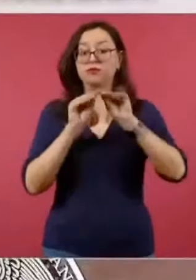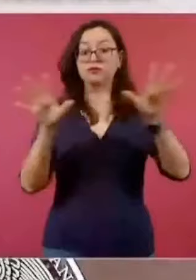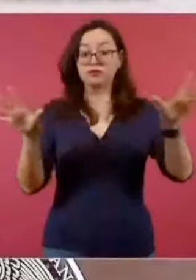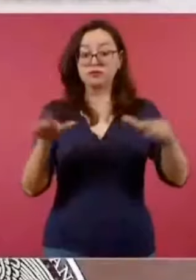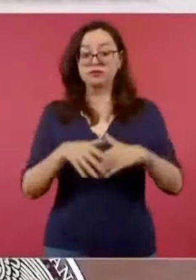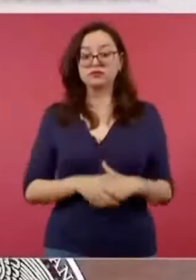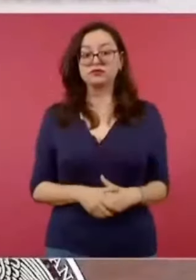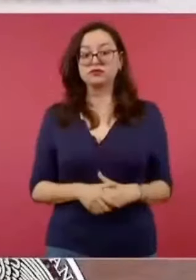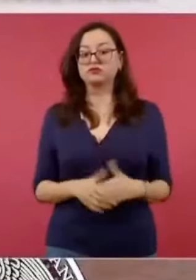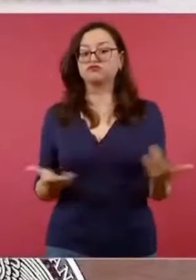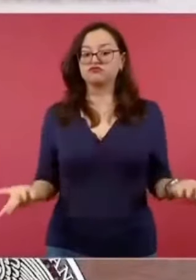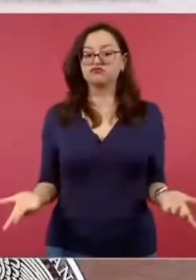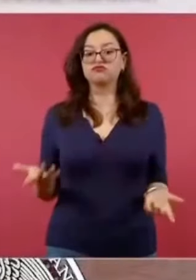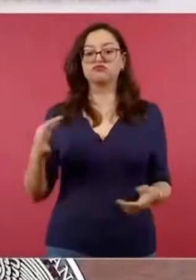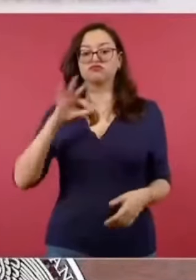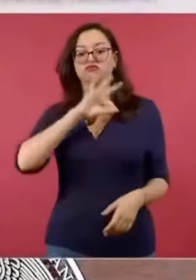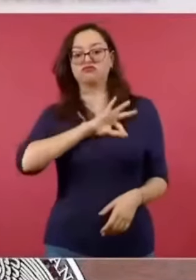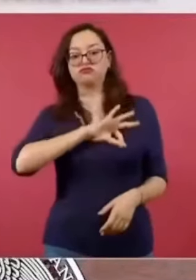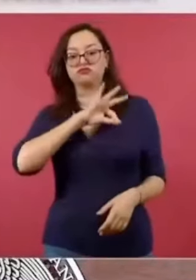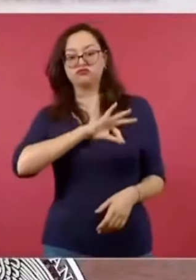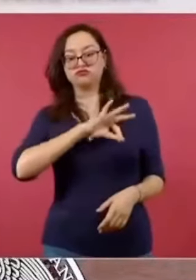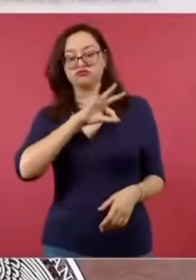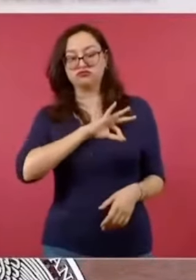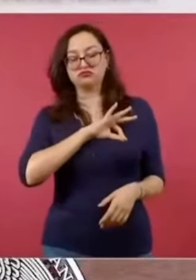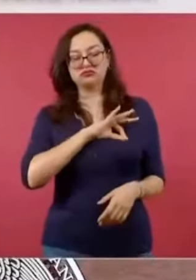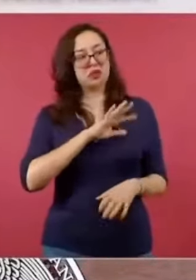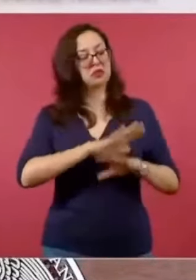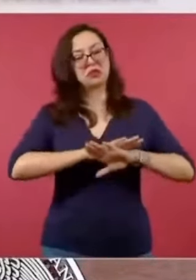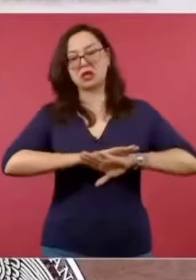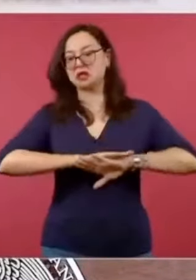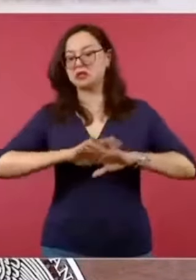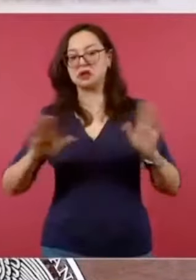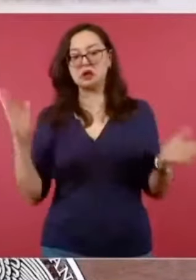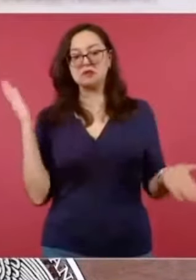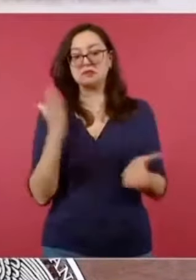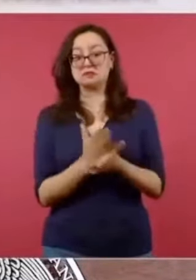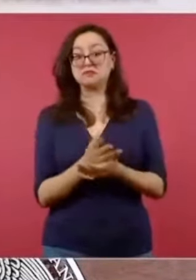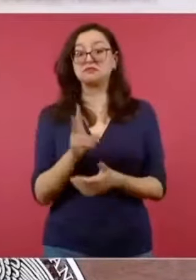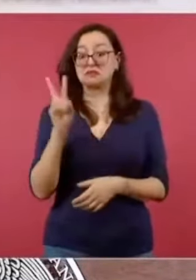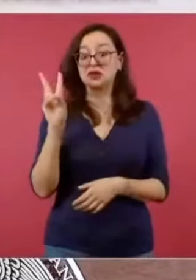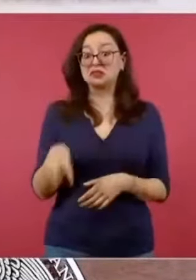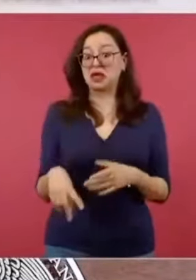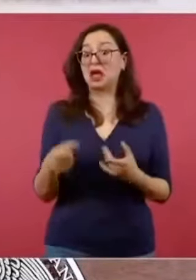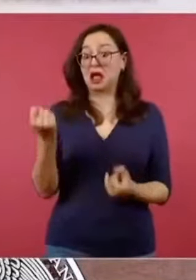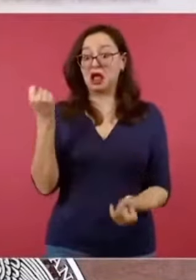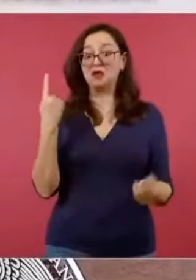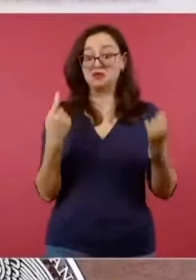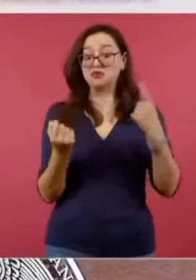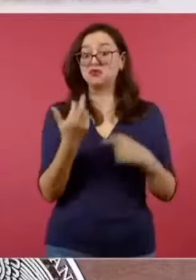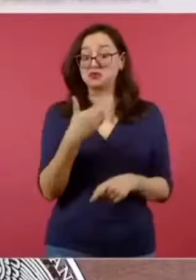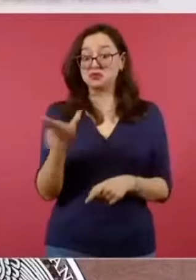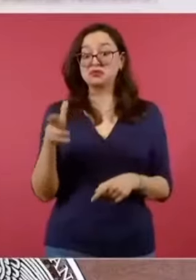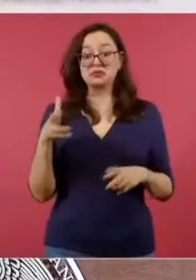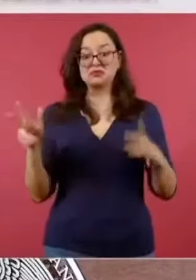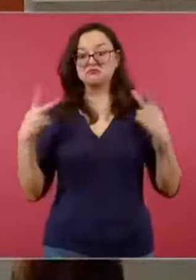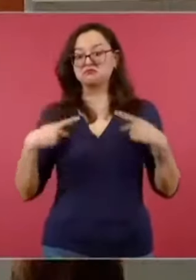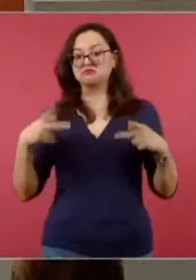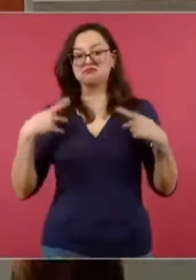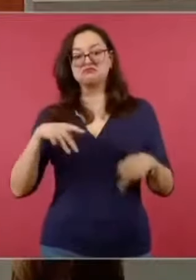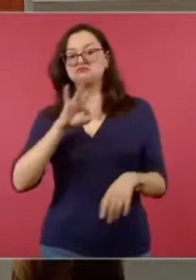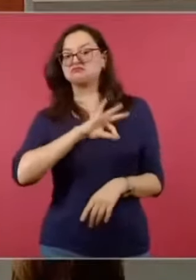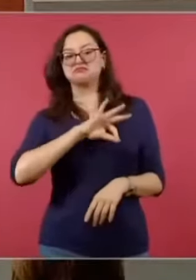sociales de que ya no des propina, ya se está haciendo palpable en algunos restaurantes de la Ciudad de México, es